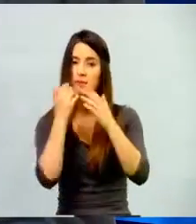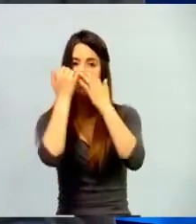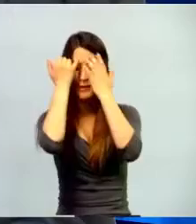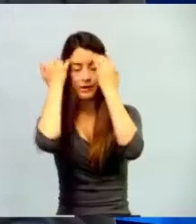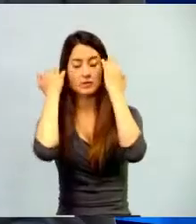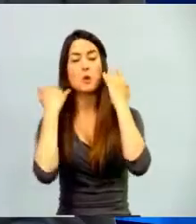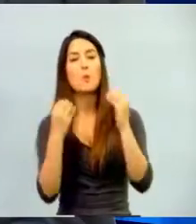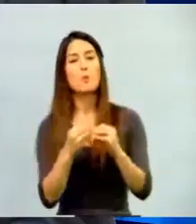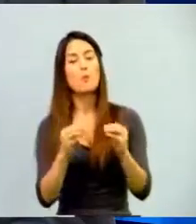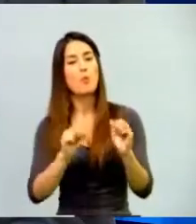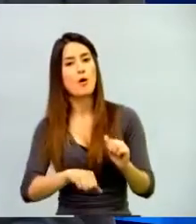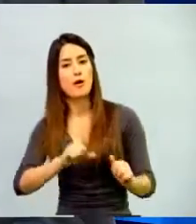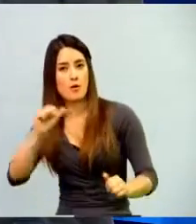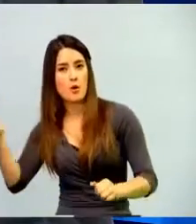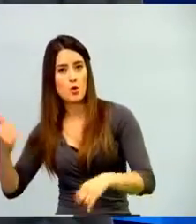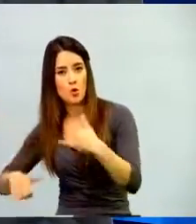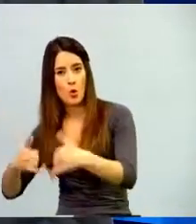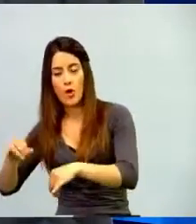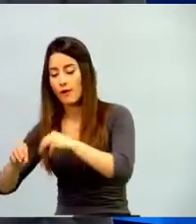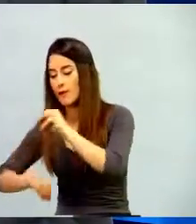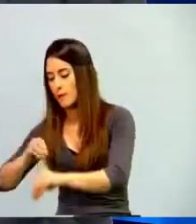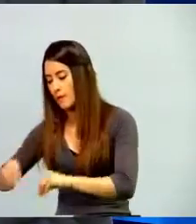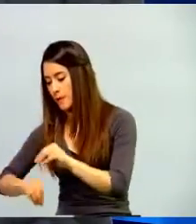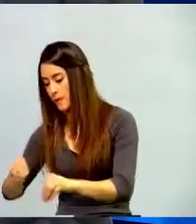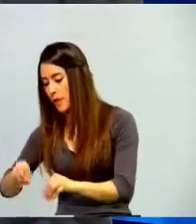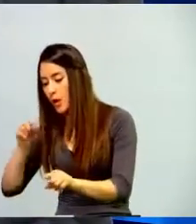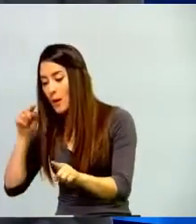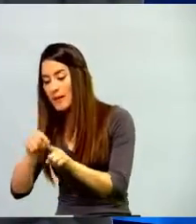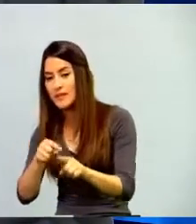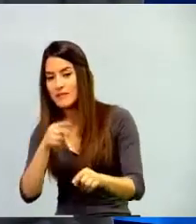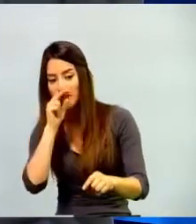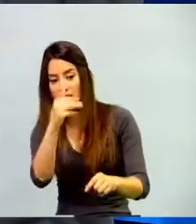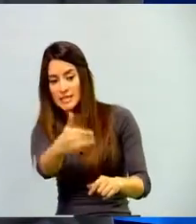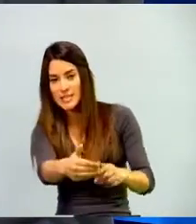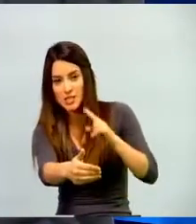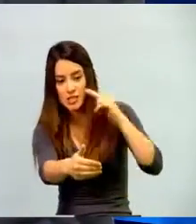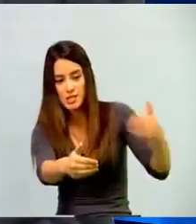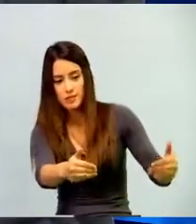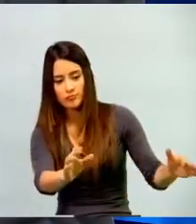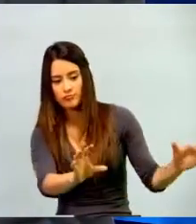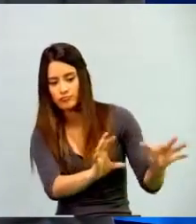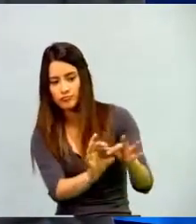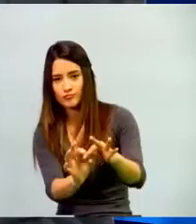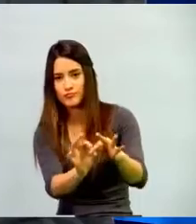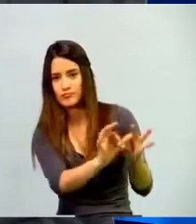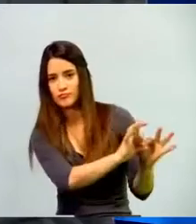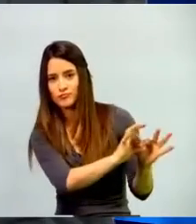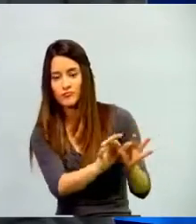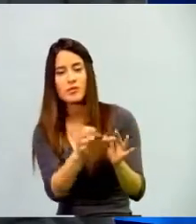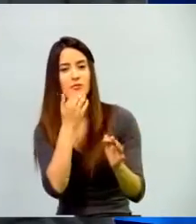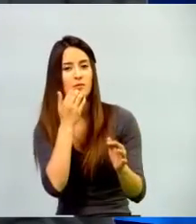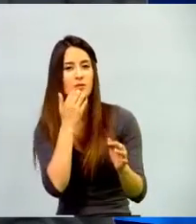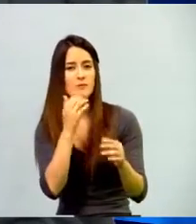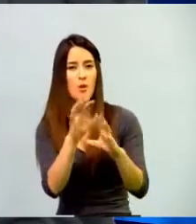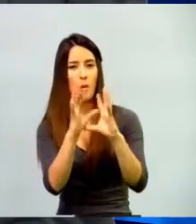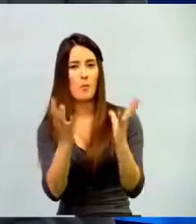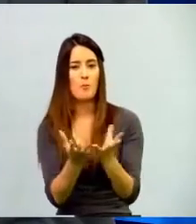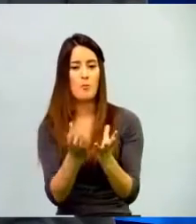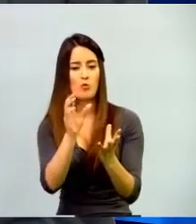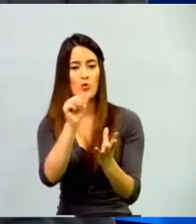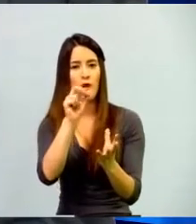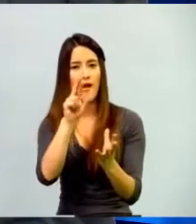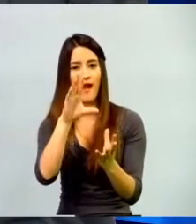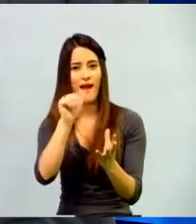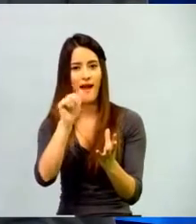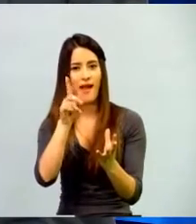coopera con otro muchacho, hay otras dinámicas como el caso de Mundo Arcadia es un excelente ejemplo, donde los